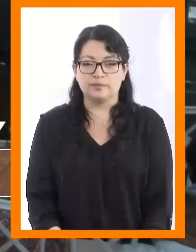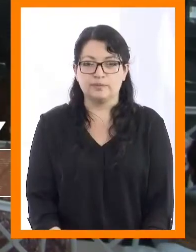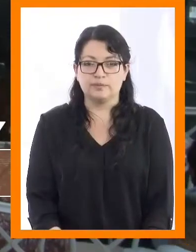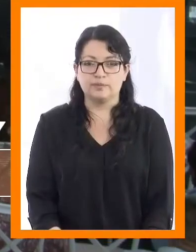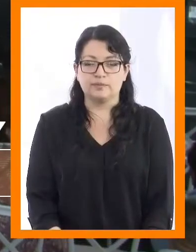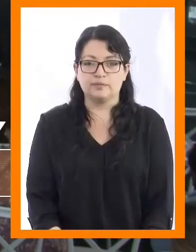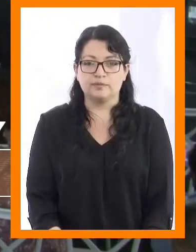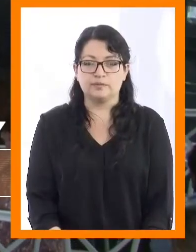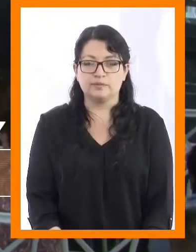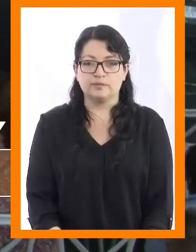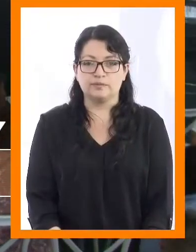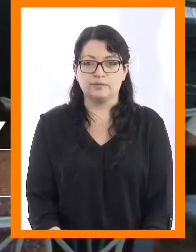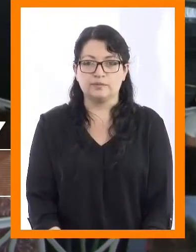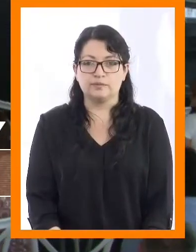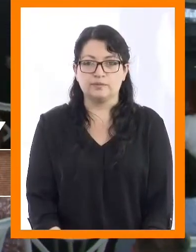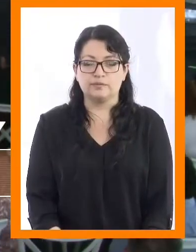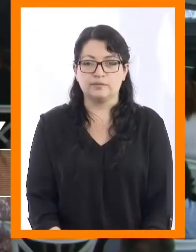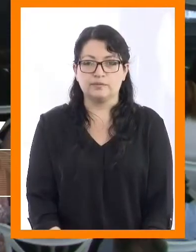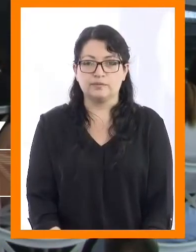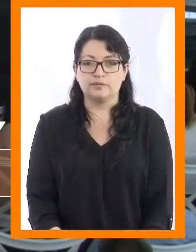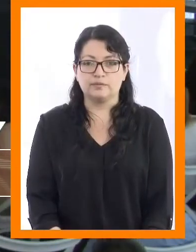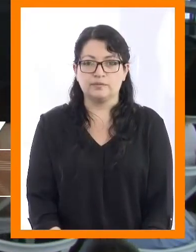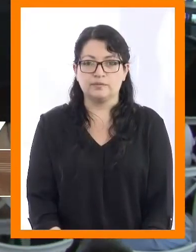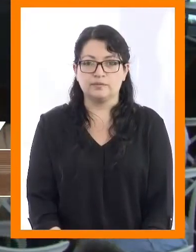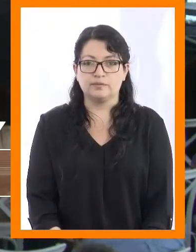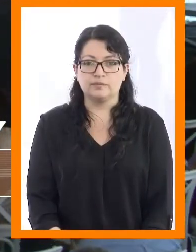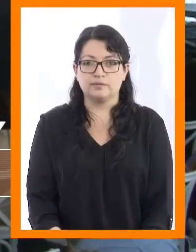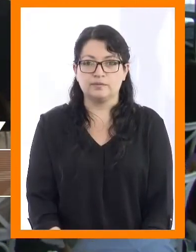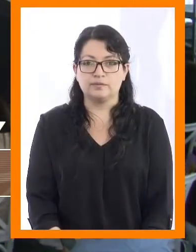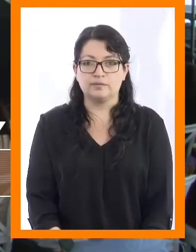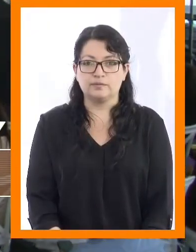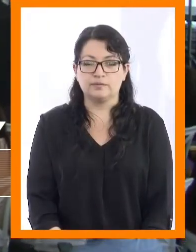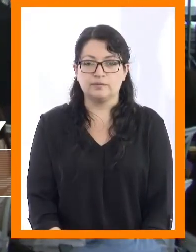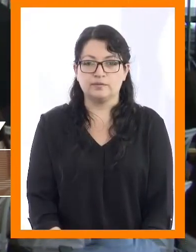María Luisa